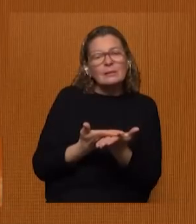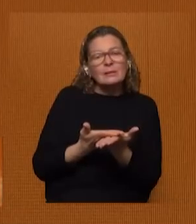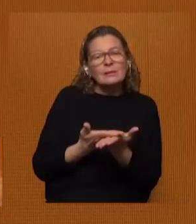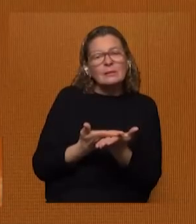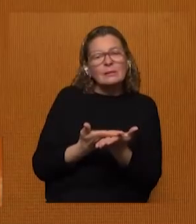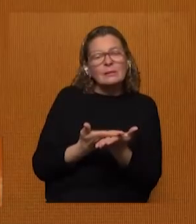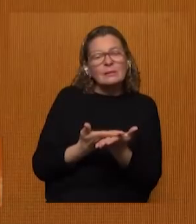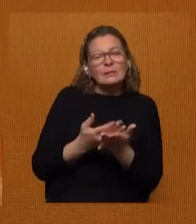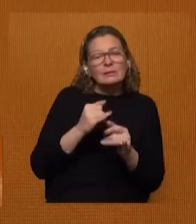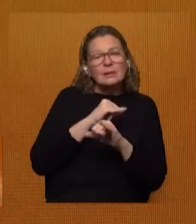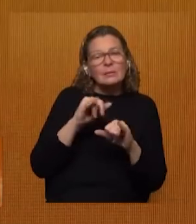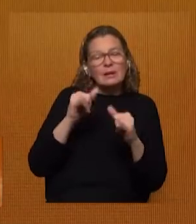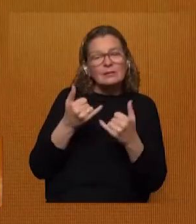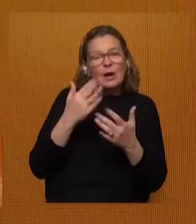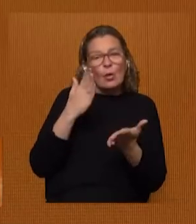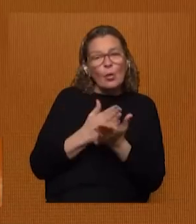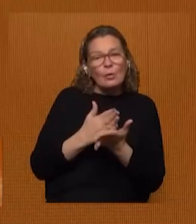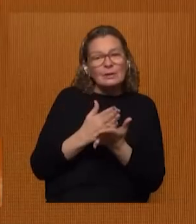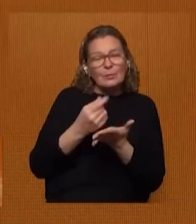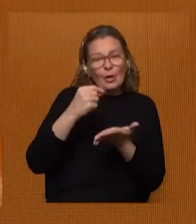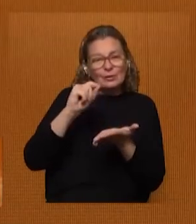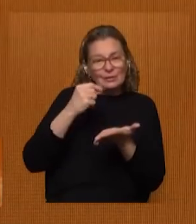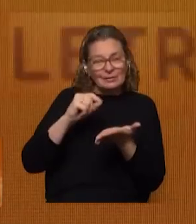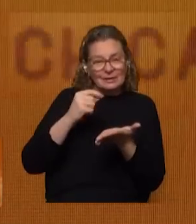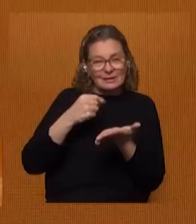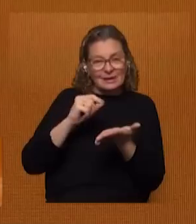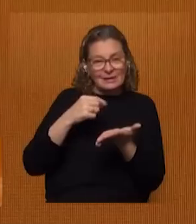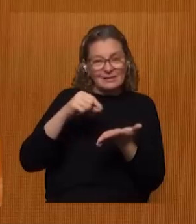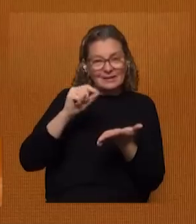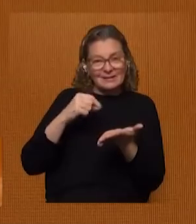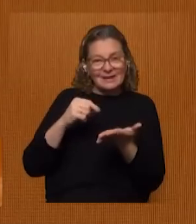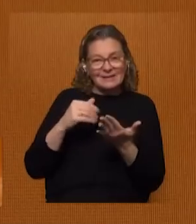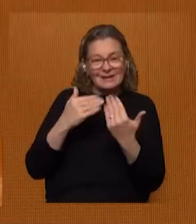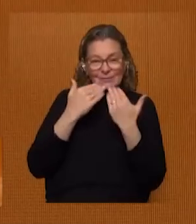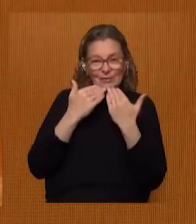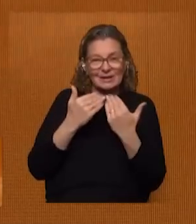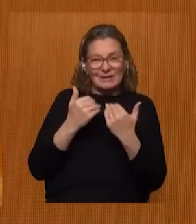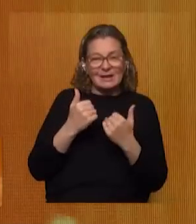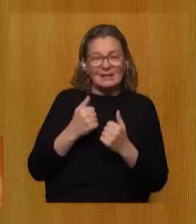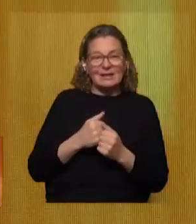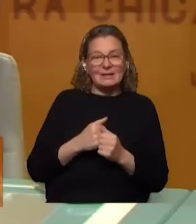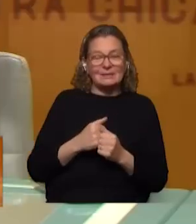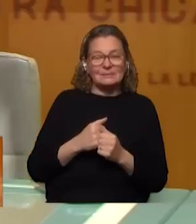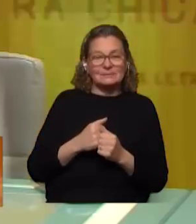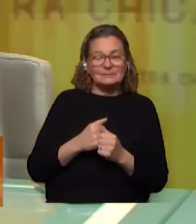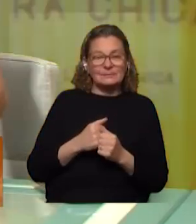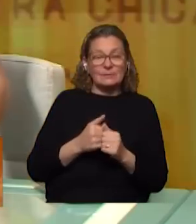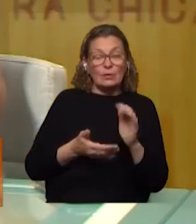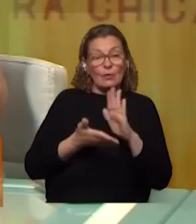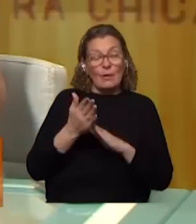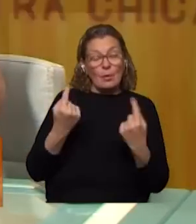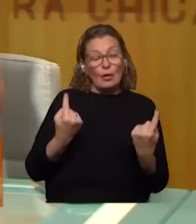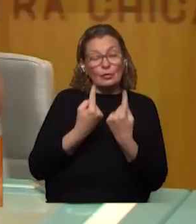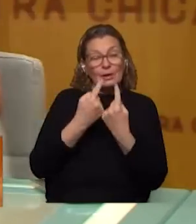estar terminada ya estamos en los últimos como te decía en las últimas pinceladas Muchísimas gracias por estar con nosotros Nosotros nos